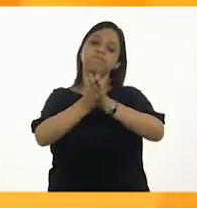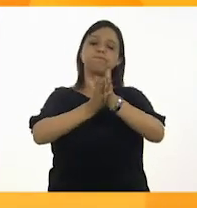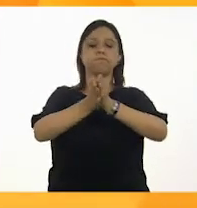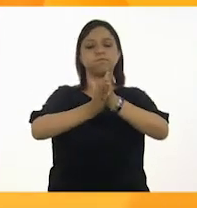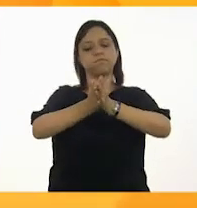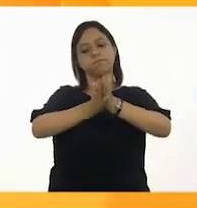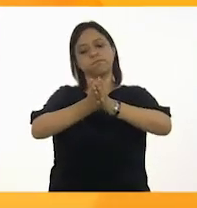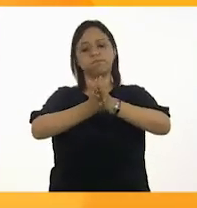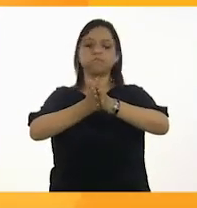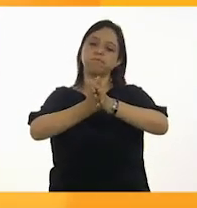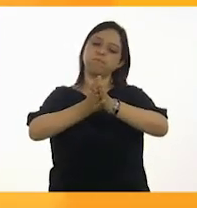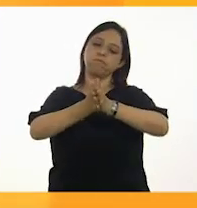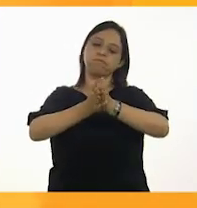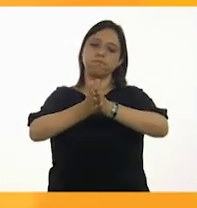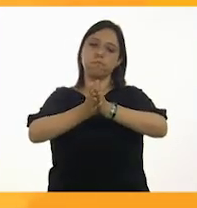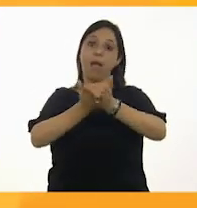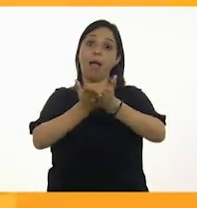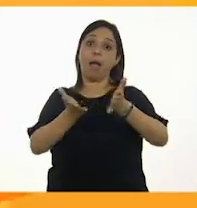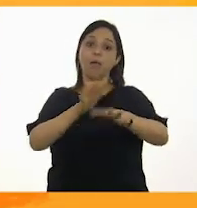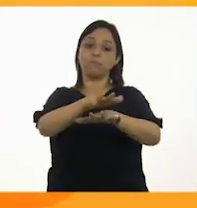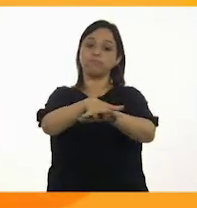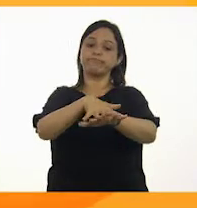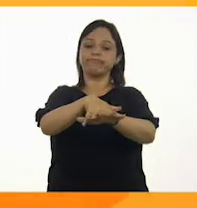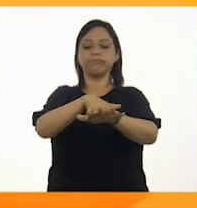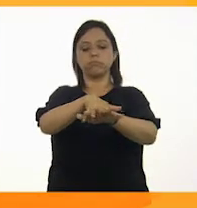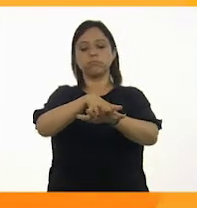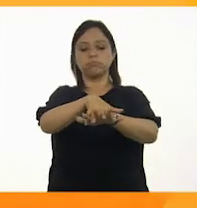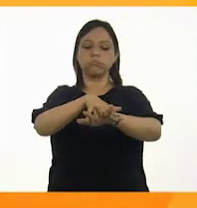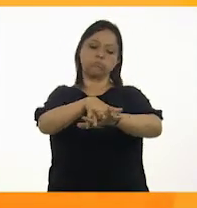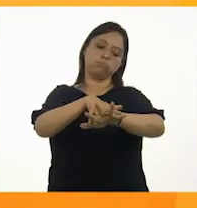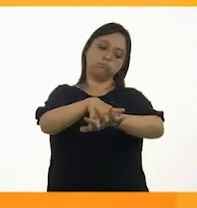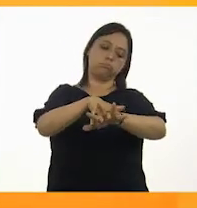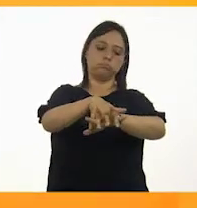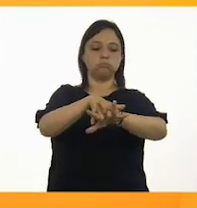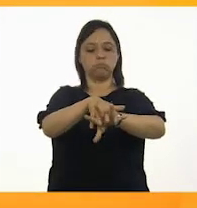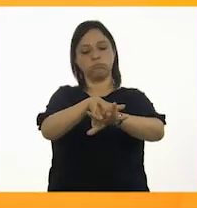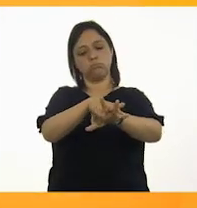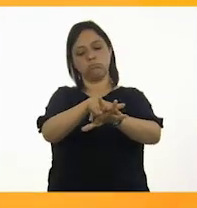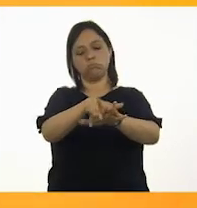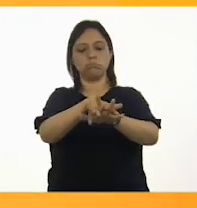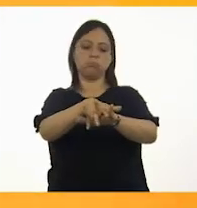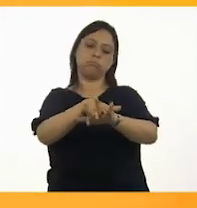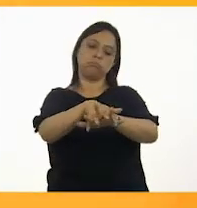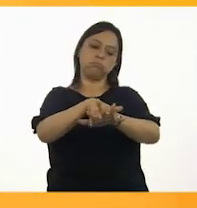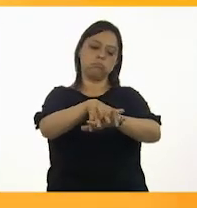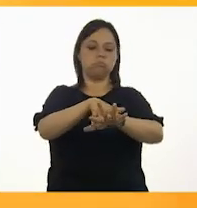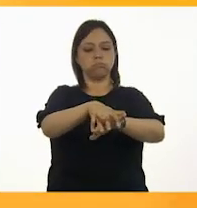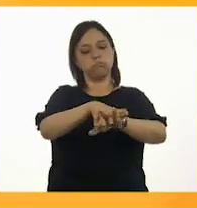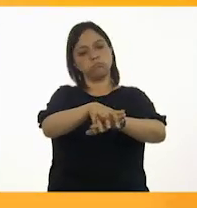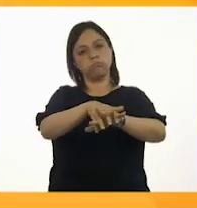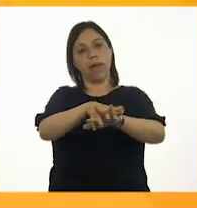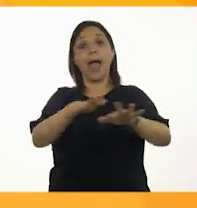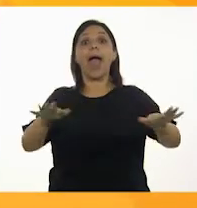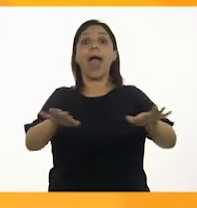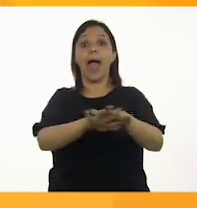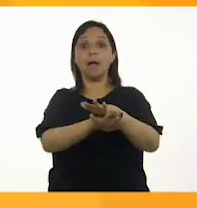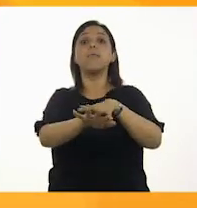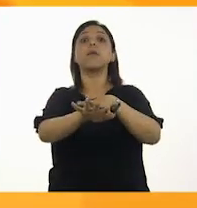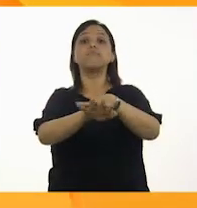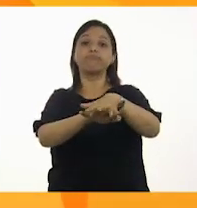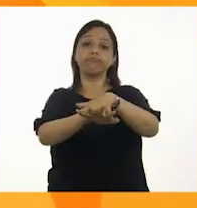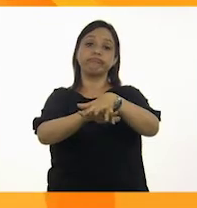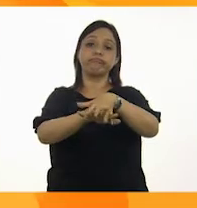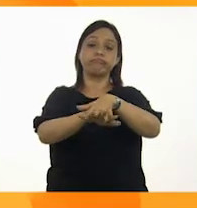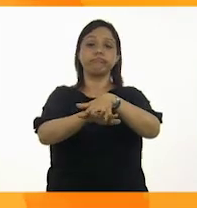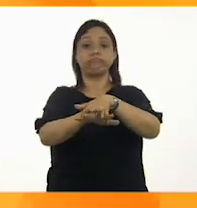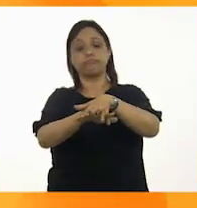una con la otra! ¡Ahora frota la palma de una de tus manos contra el dorso de la otra entrelazando los dedos! ¡Repite lo mismo